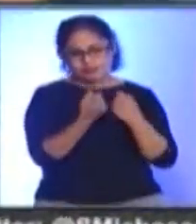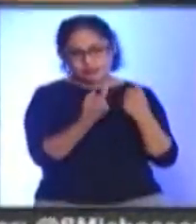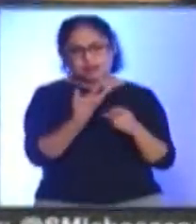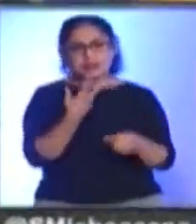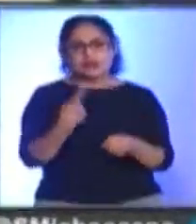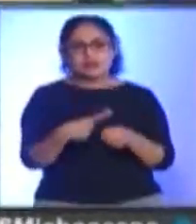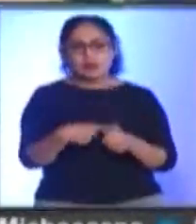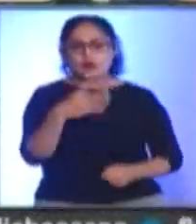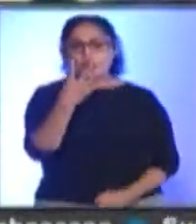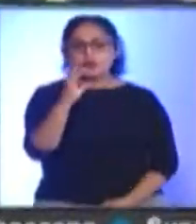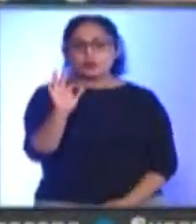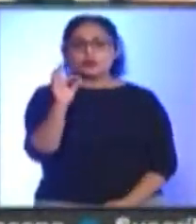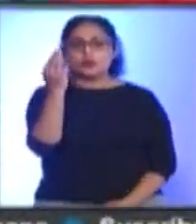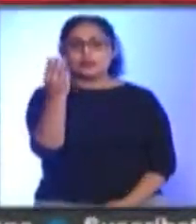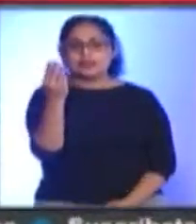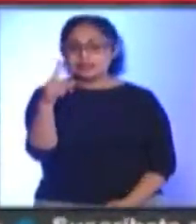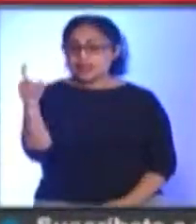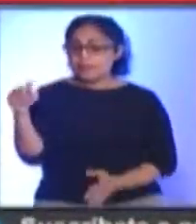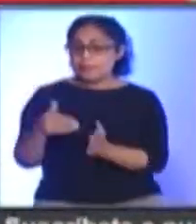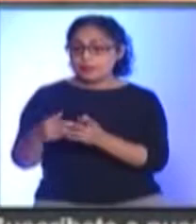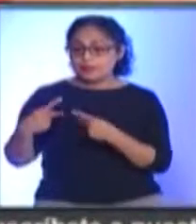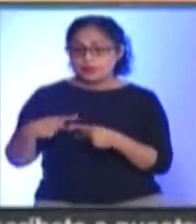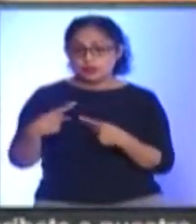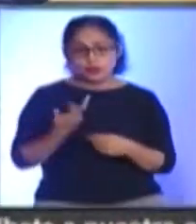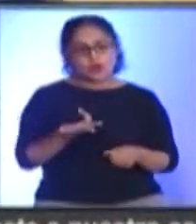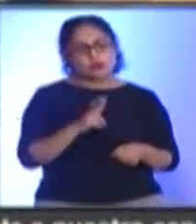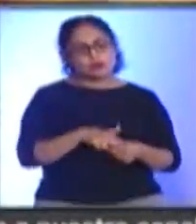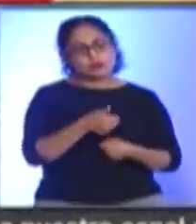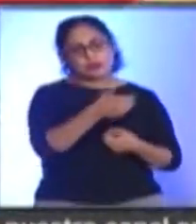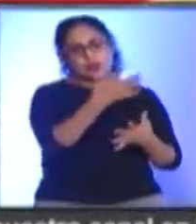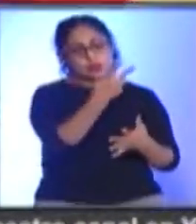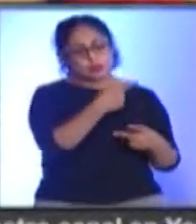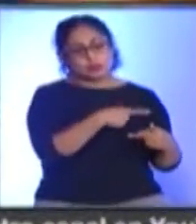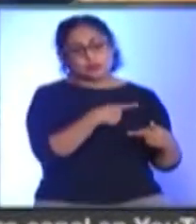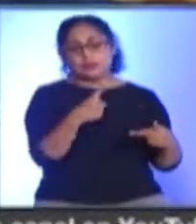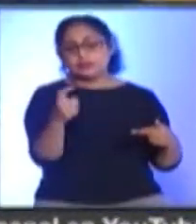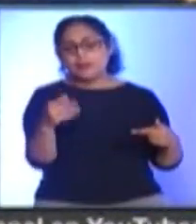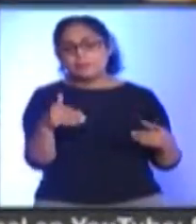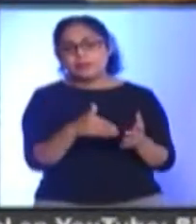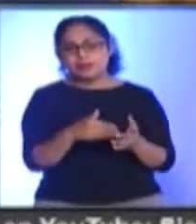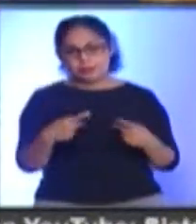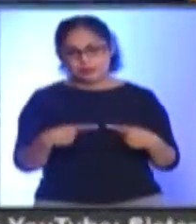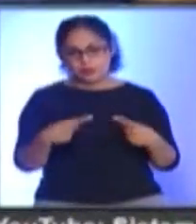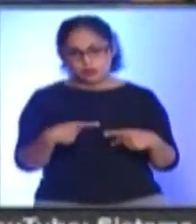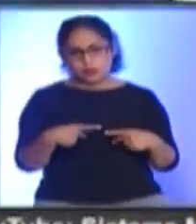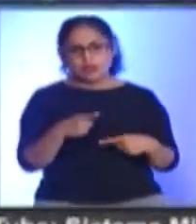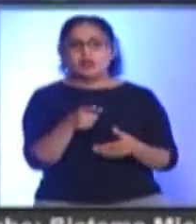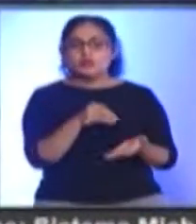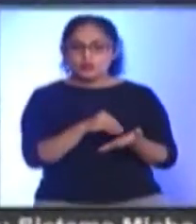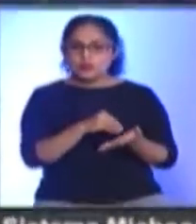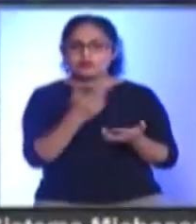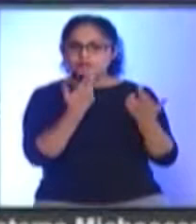De cuatro punto tres Por cada cien mil habitantes Y una tasa de hospitalización De ocho Por cada cien mil habitantes La entidad se mantiene En